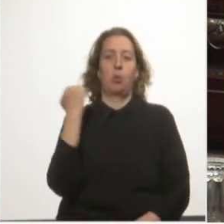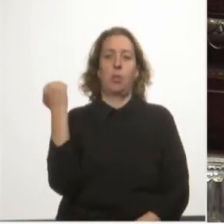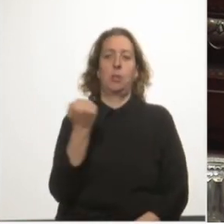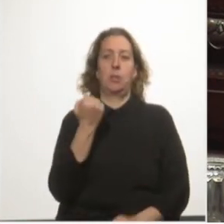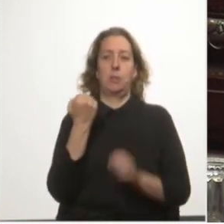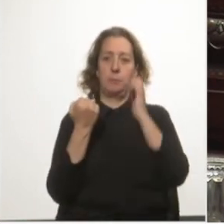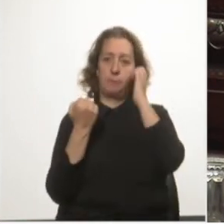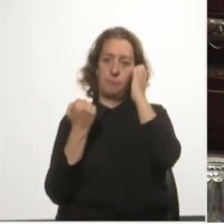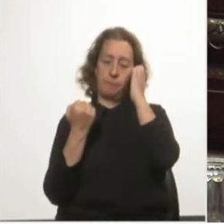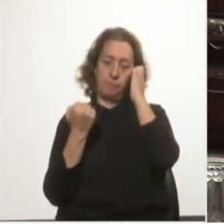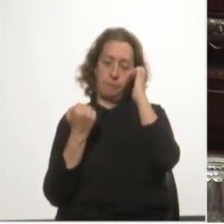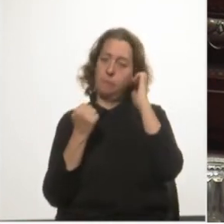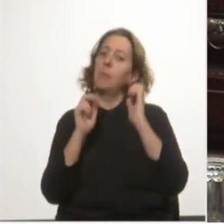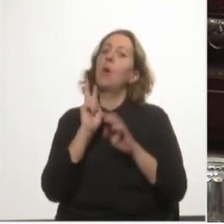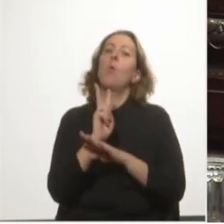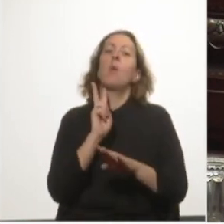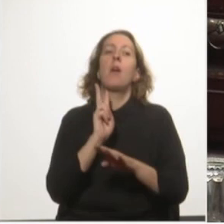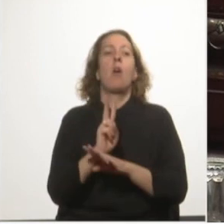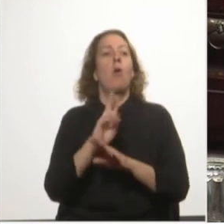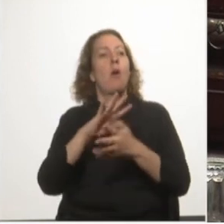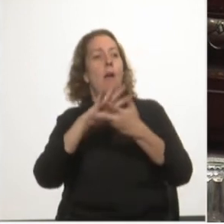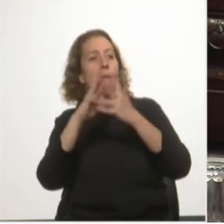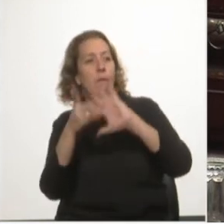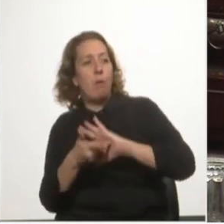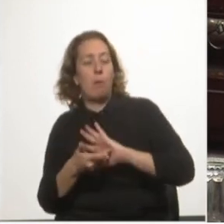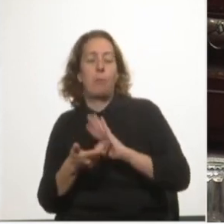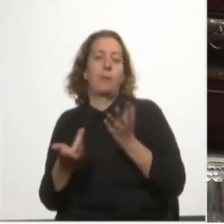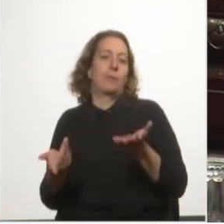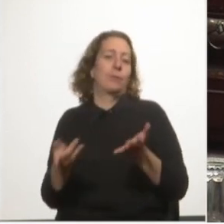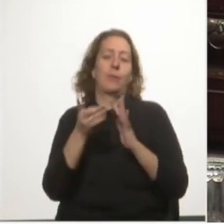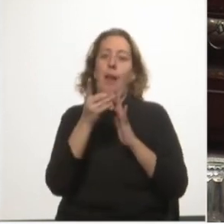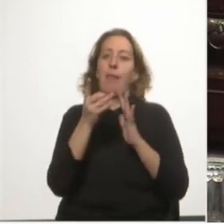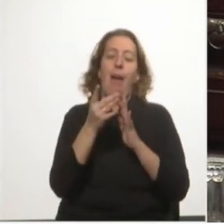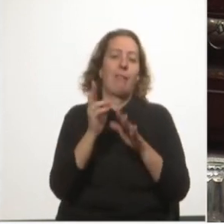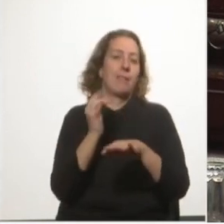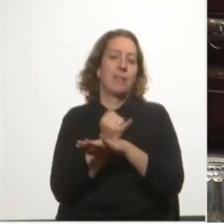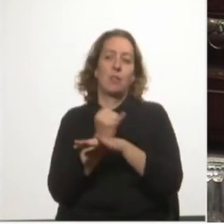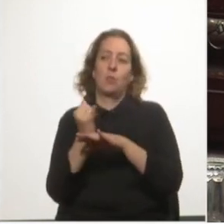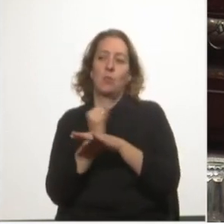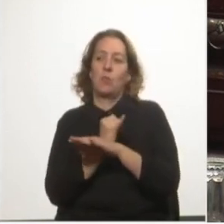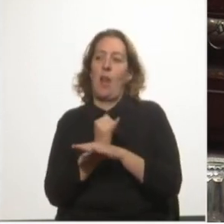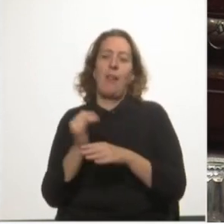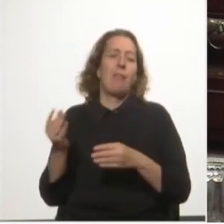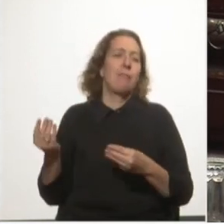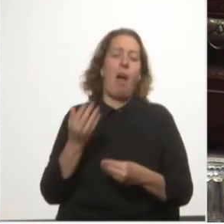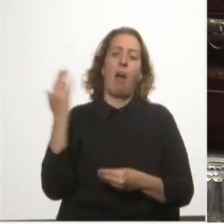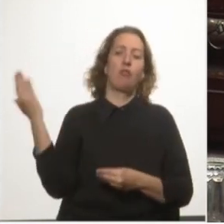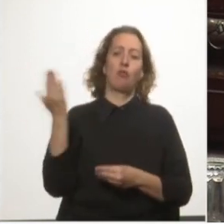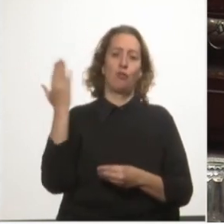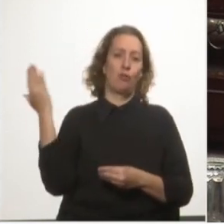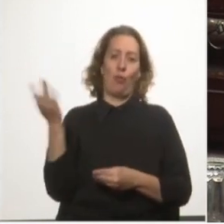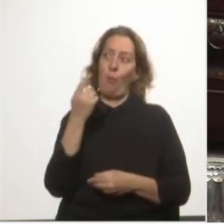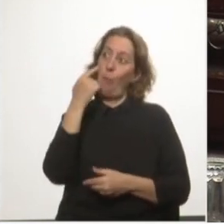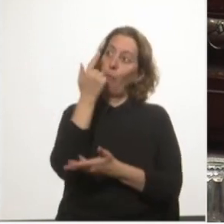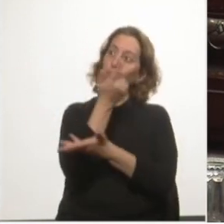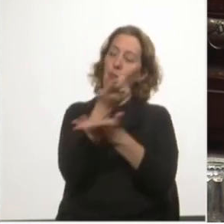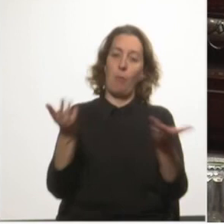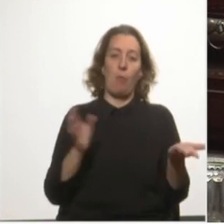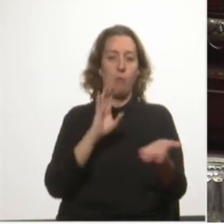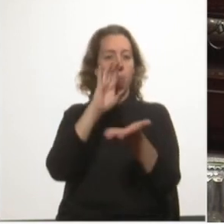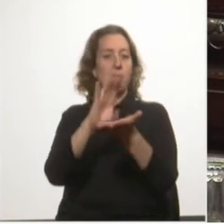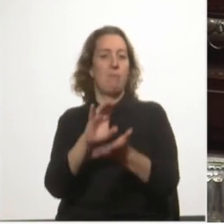El cuidado de las formas hace a la calidad institucional de la que tanto nos preciamos ante los inversores.